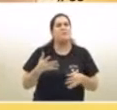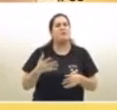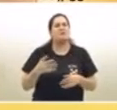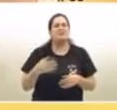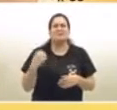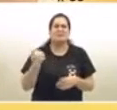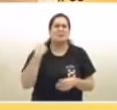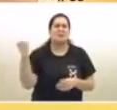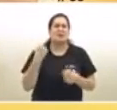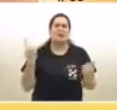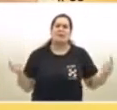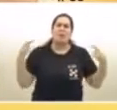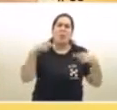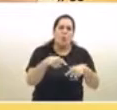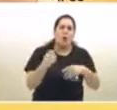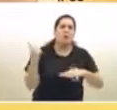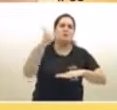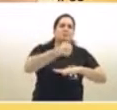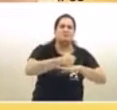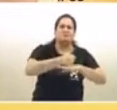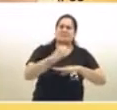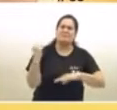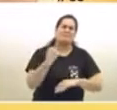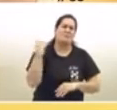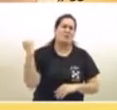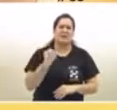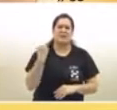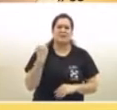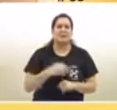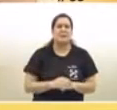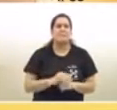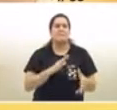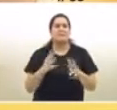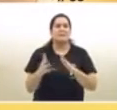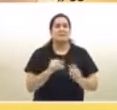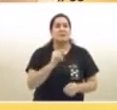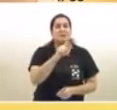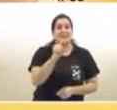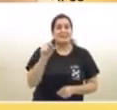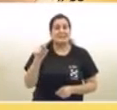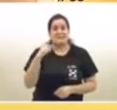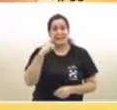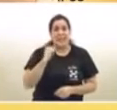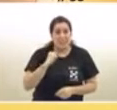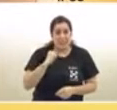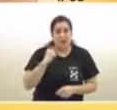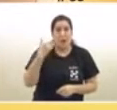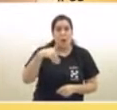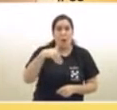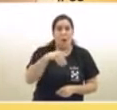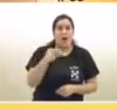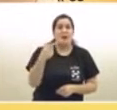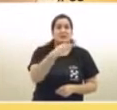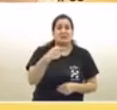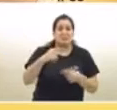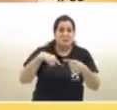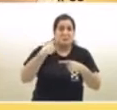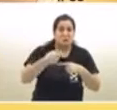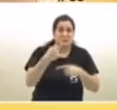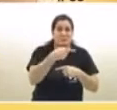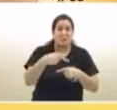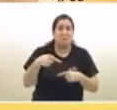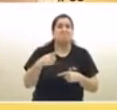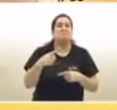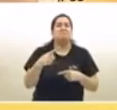la vuelta a la presencialidad. Hace 100 días, van a cumplirse la semana que viene 100 días que los chicos y chicas de la ciudad